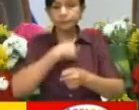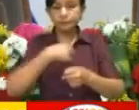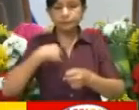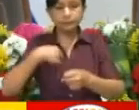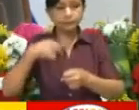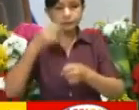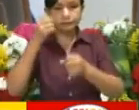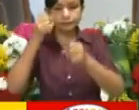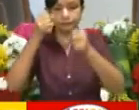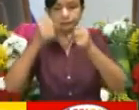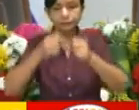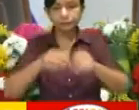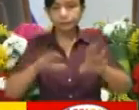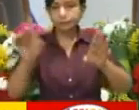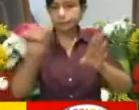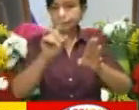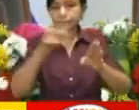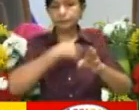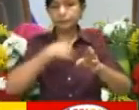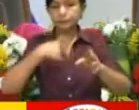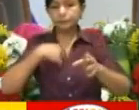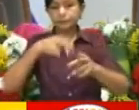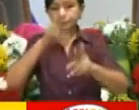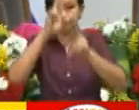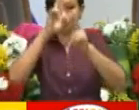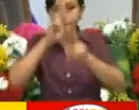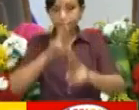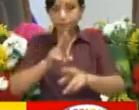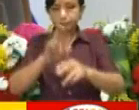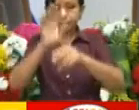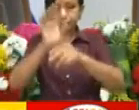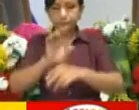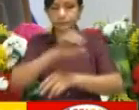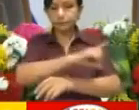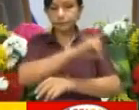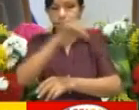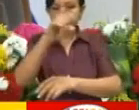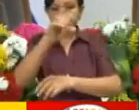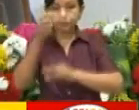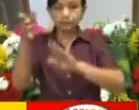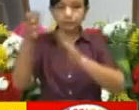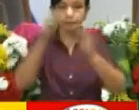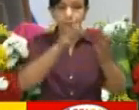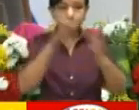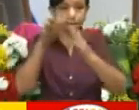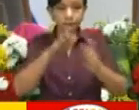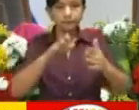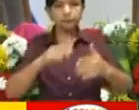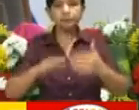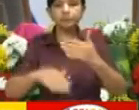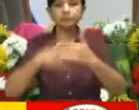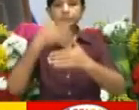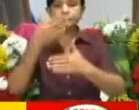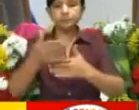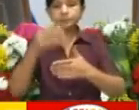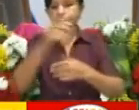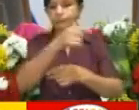campaña electoral y se respeta la tradición del Día de los Fieles Difuntos. Siete,